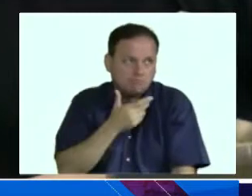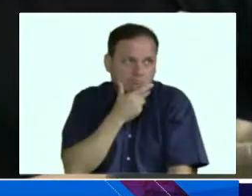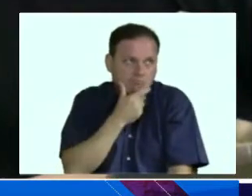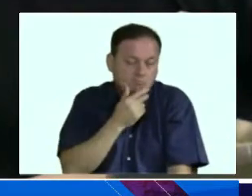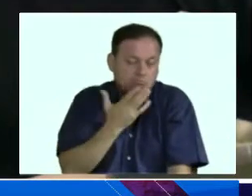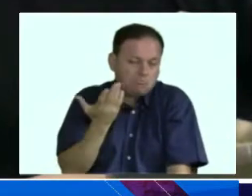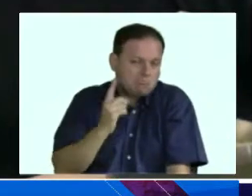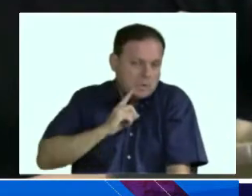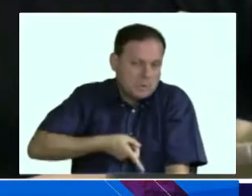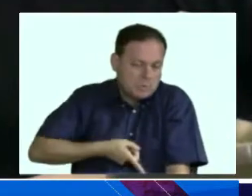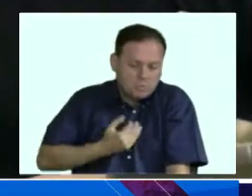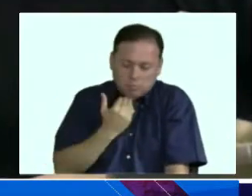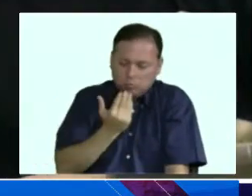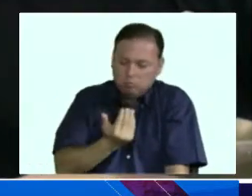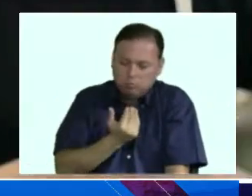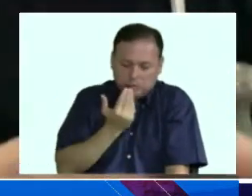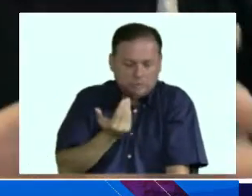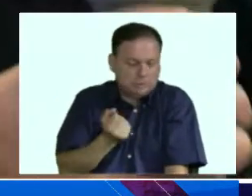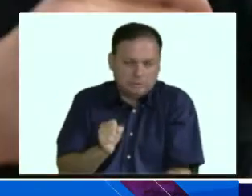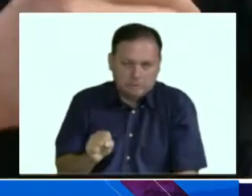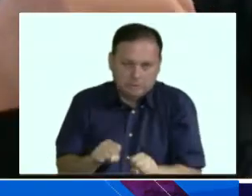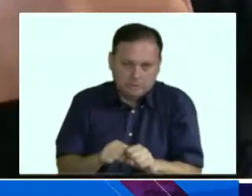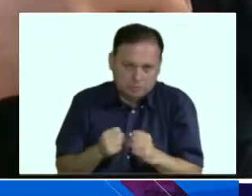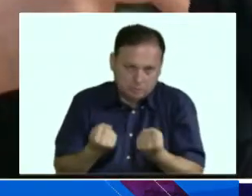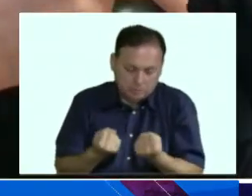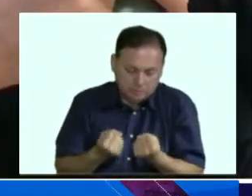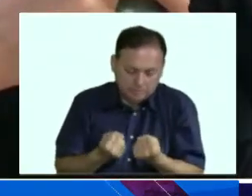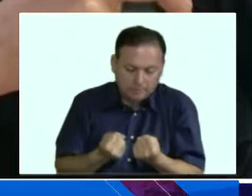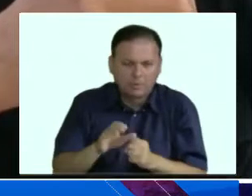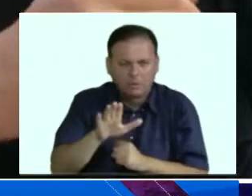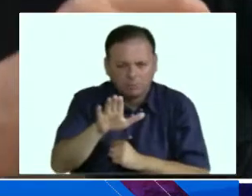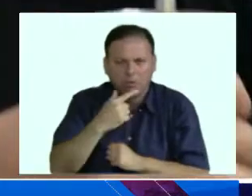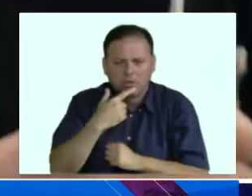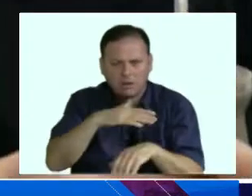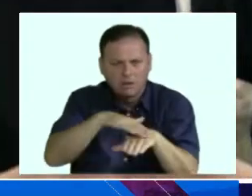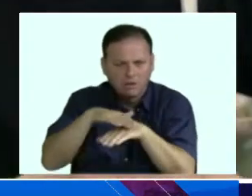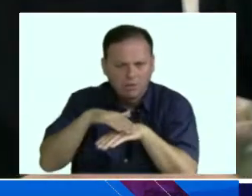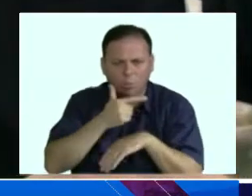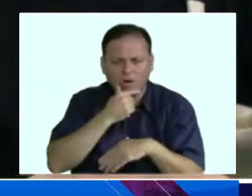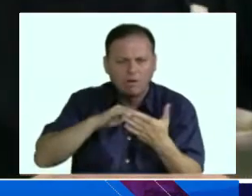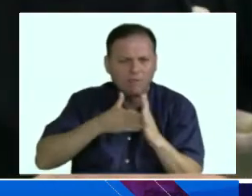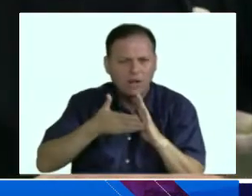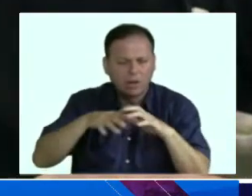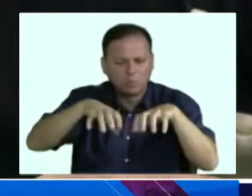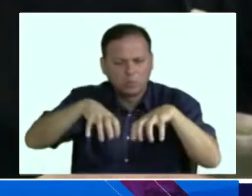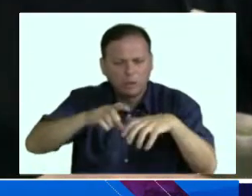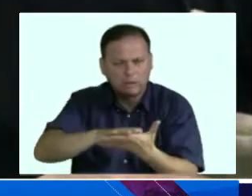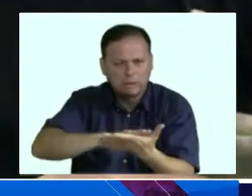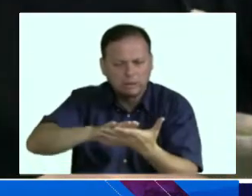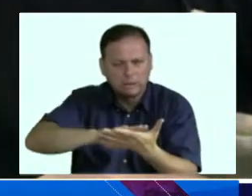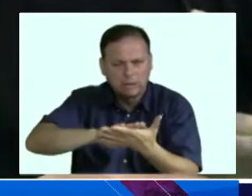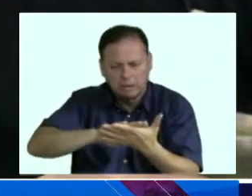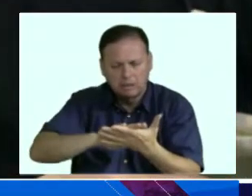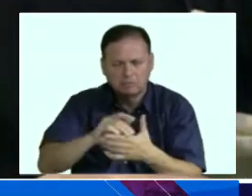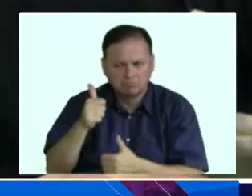juntar en eso. No, de hecho el pronóstico va a acompañar, va a estar divino lo que es el jueves y el